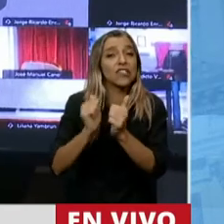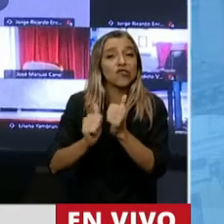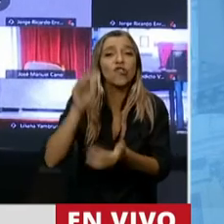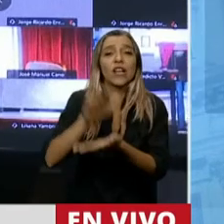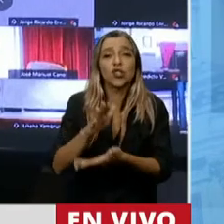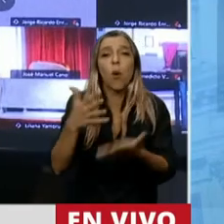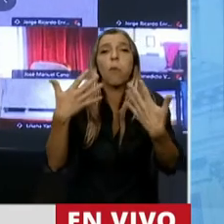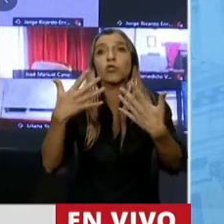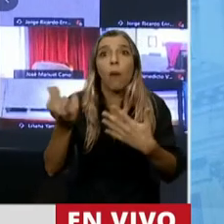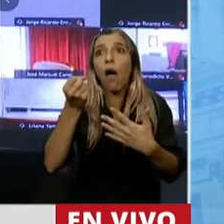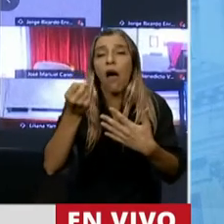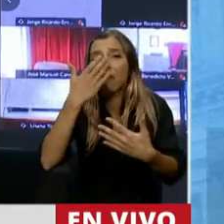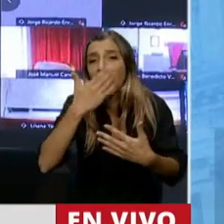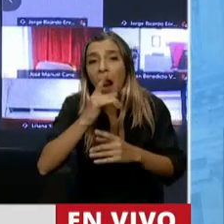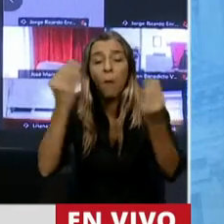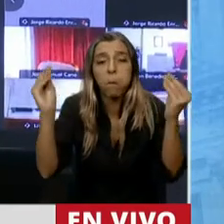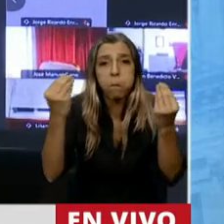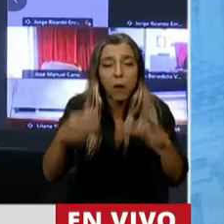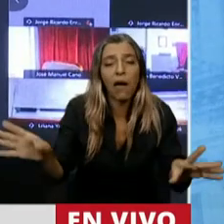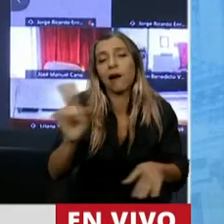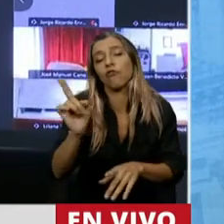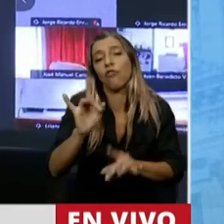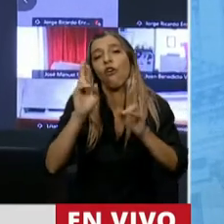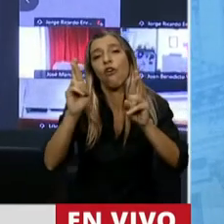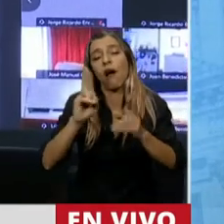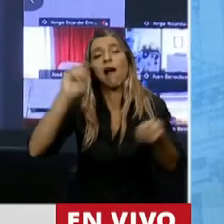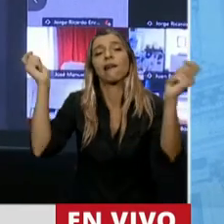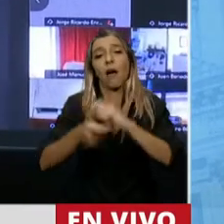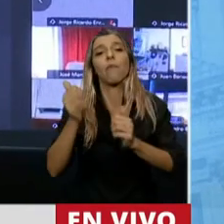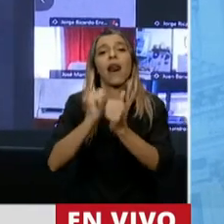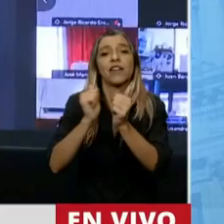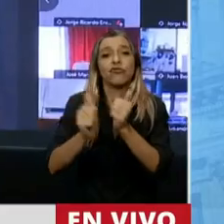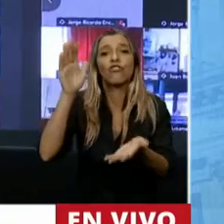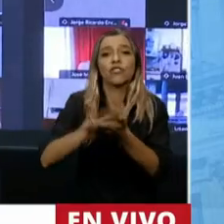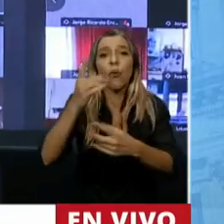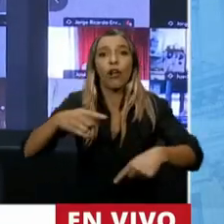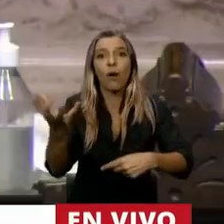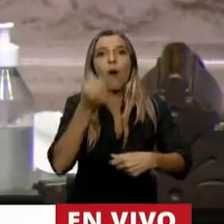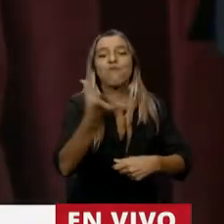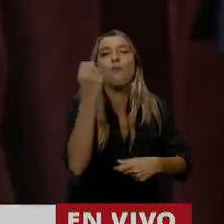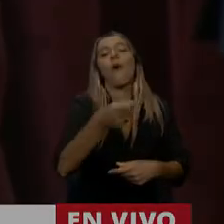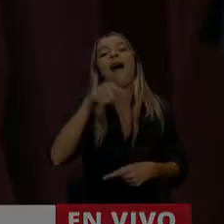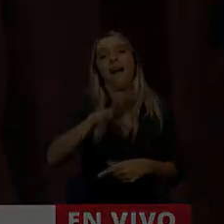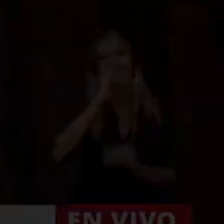perdidas, sí la historia de las oportunidades ganadas. Muchas gracias, señora Presidente. Gracias, diputado.